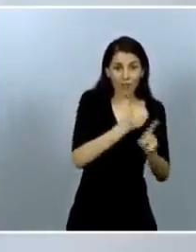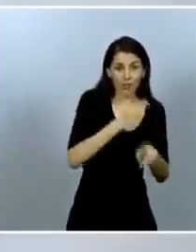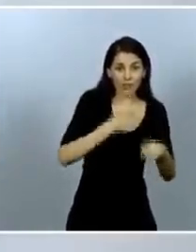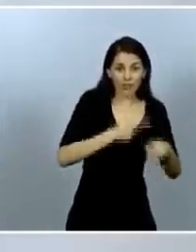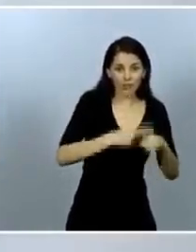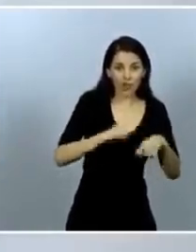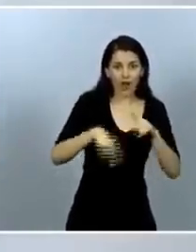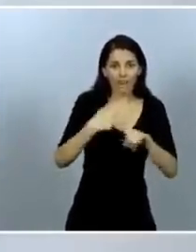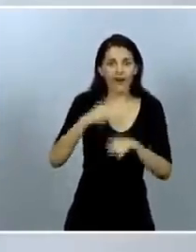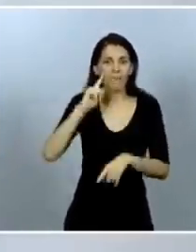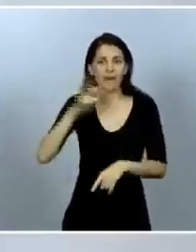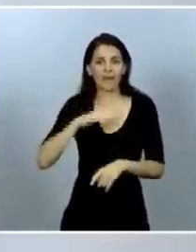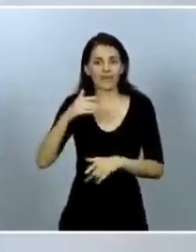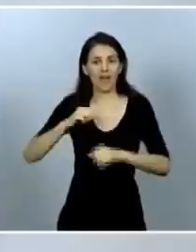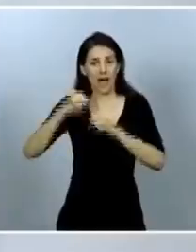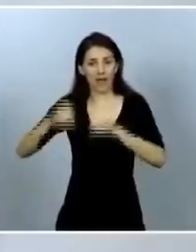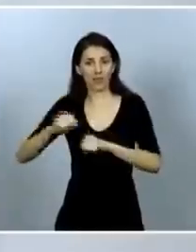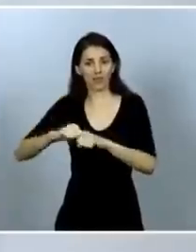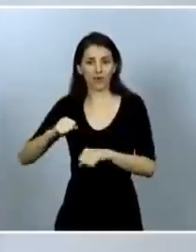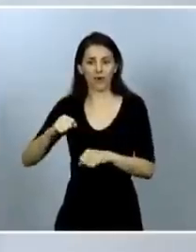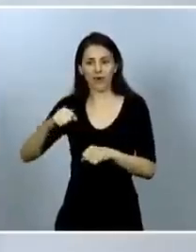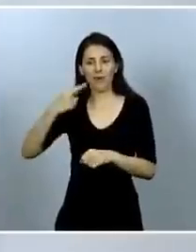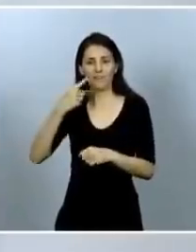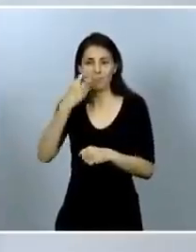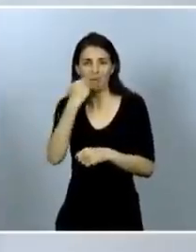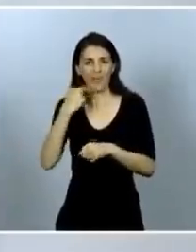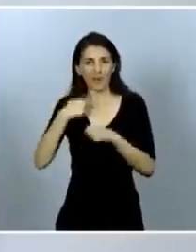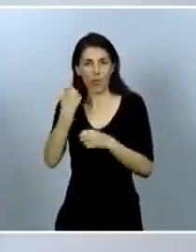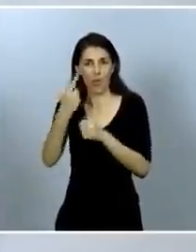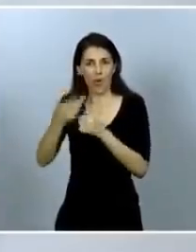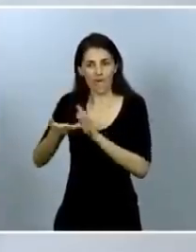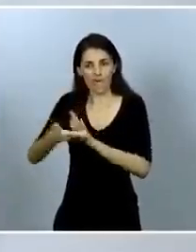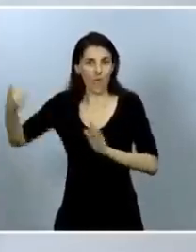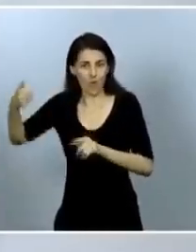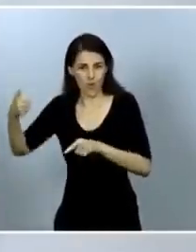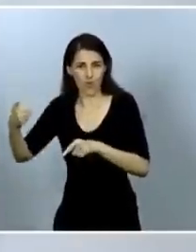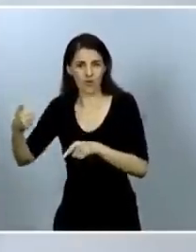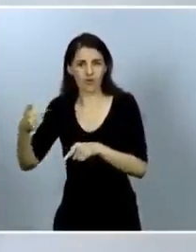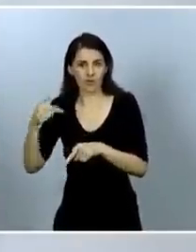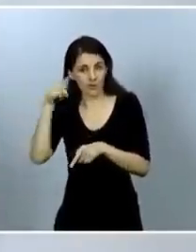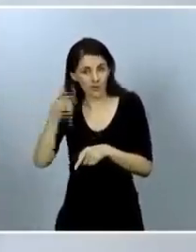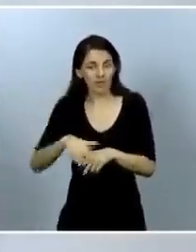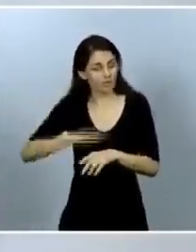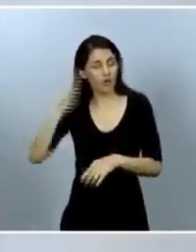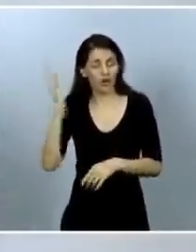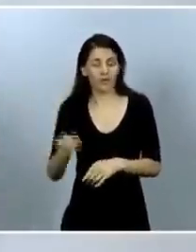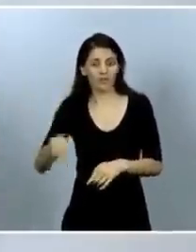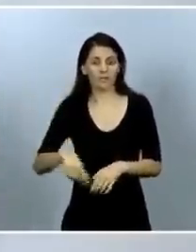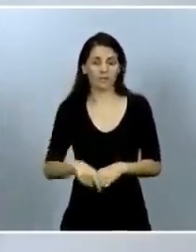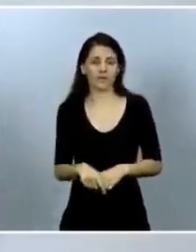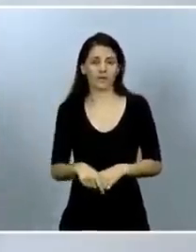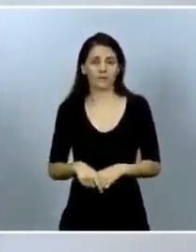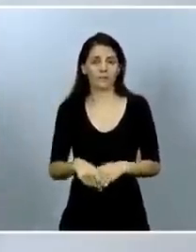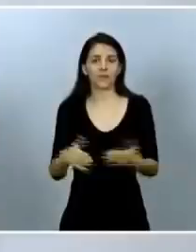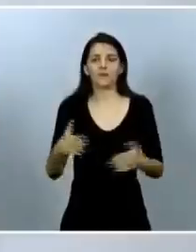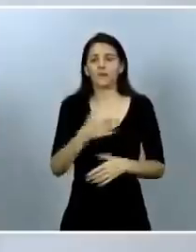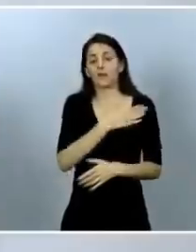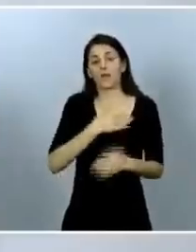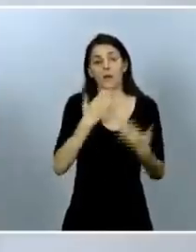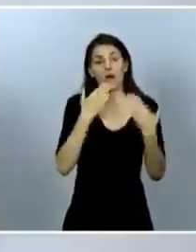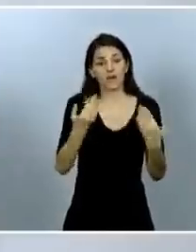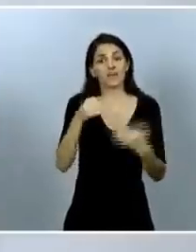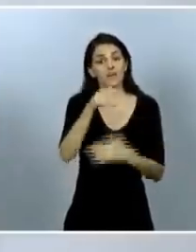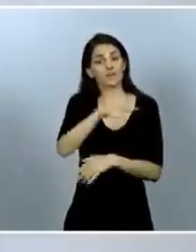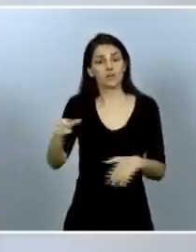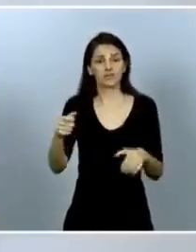a todos los trabajadores y trabajadoras de los servicios sociales cuya labor ha sido fundamental para que se tomara conciencia de que era